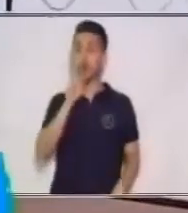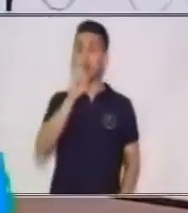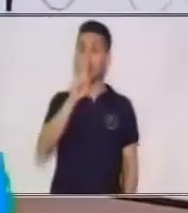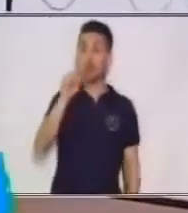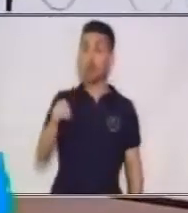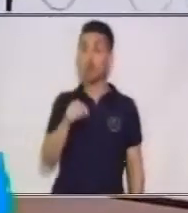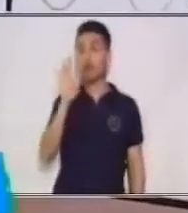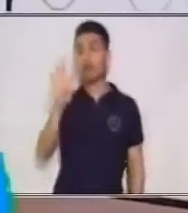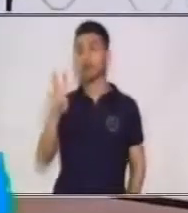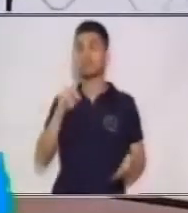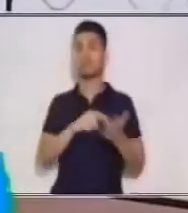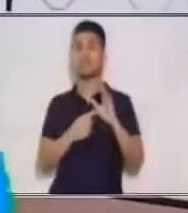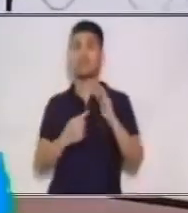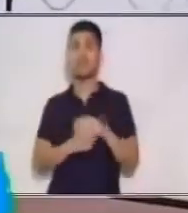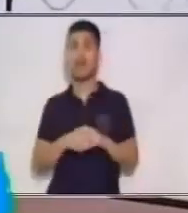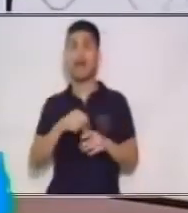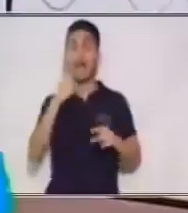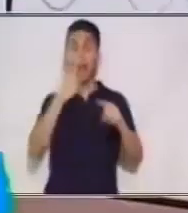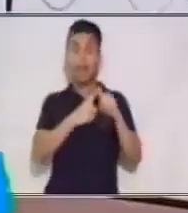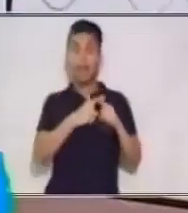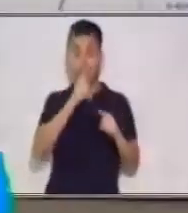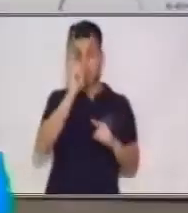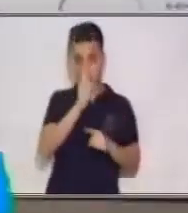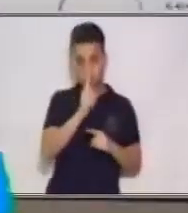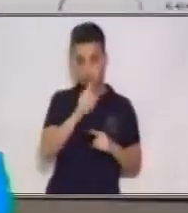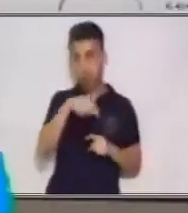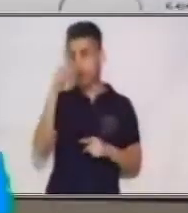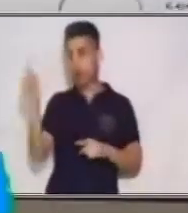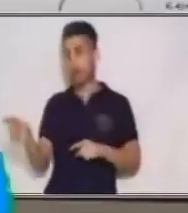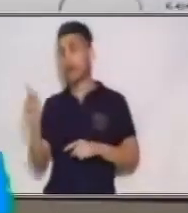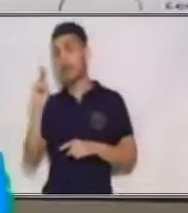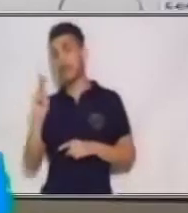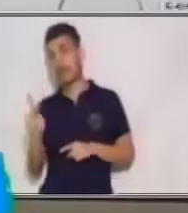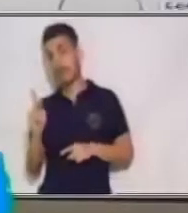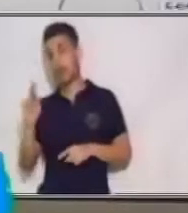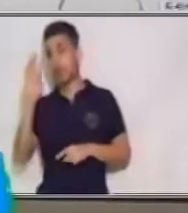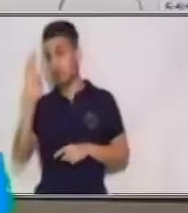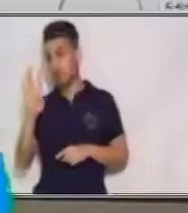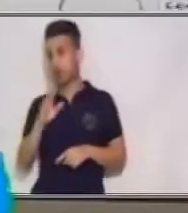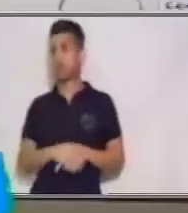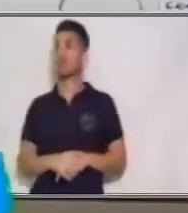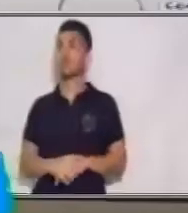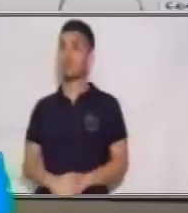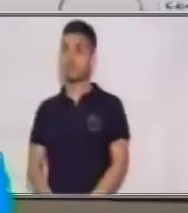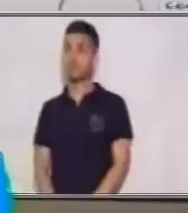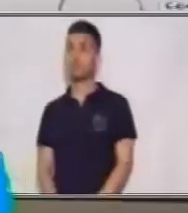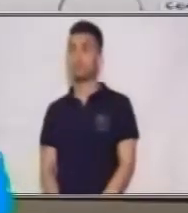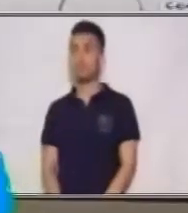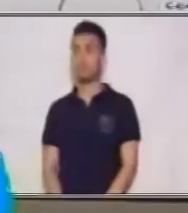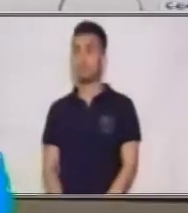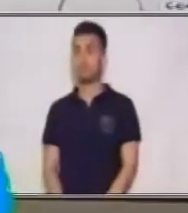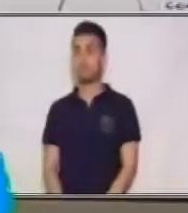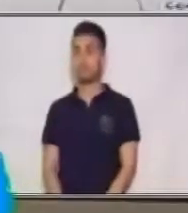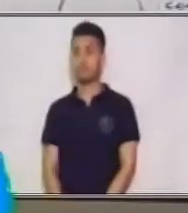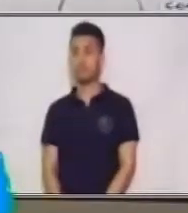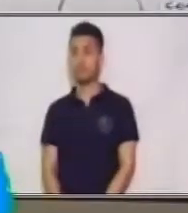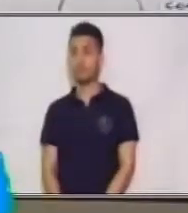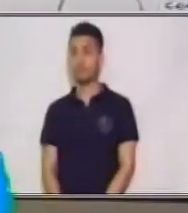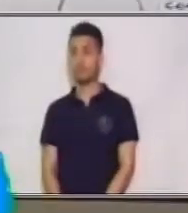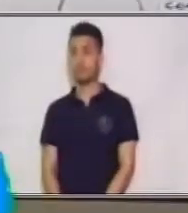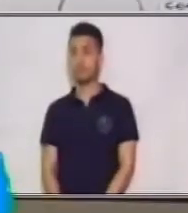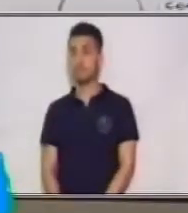recuerda que lo que estoy localizando es una pareja ordenada que tiene un valor en X y un valor en Y.